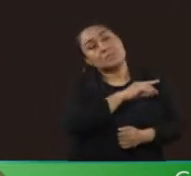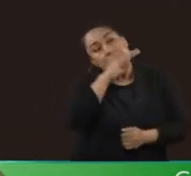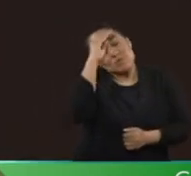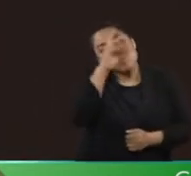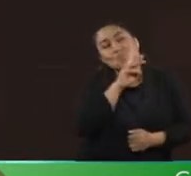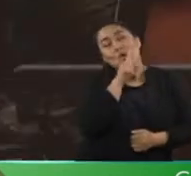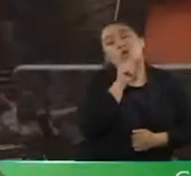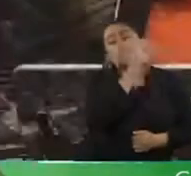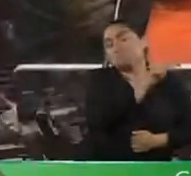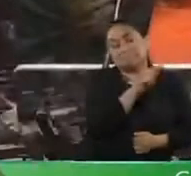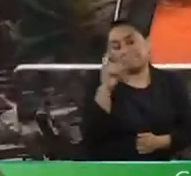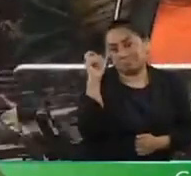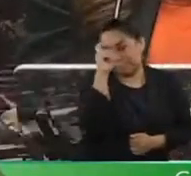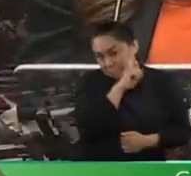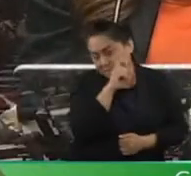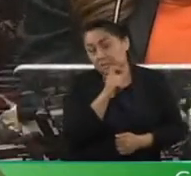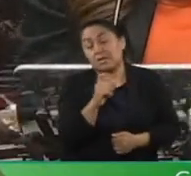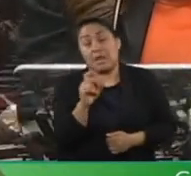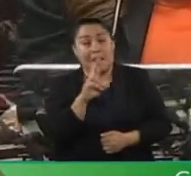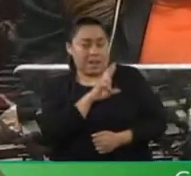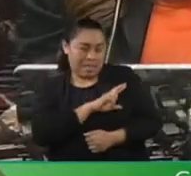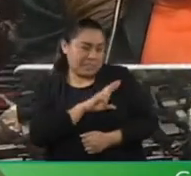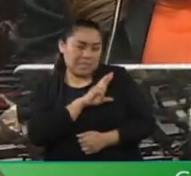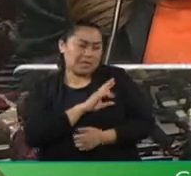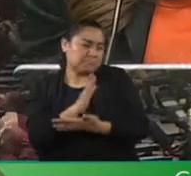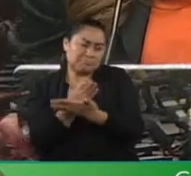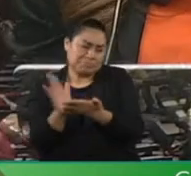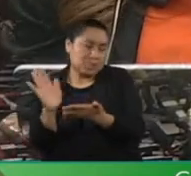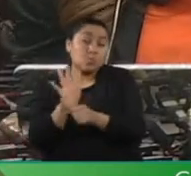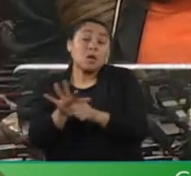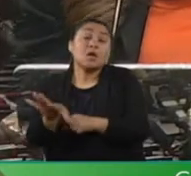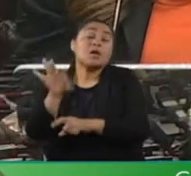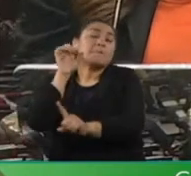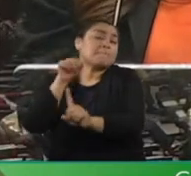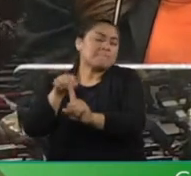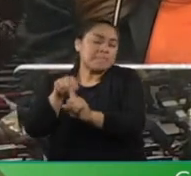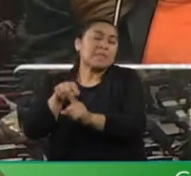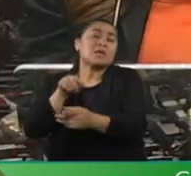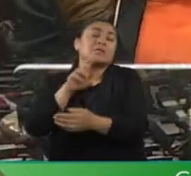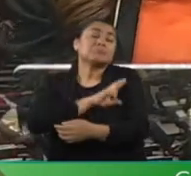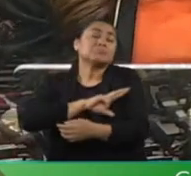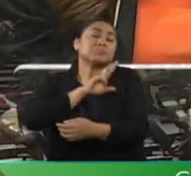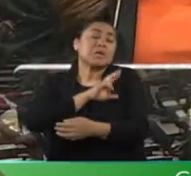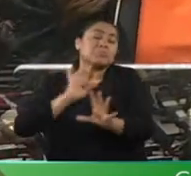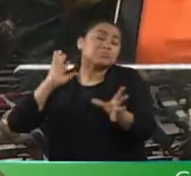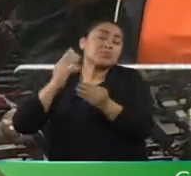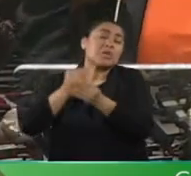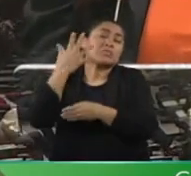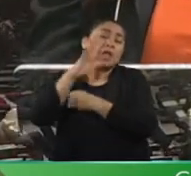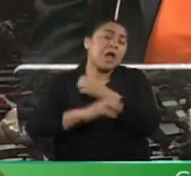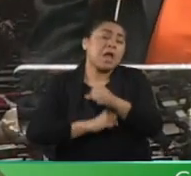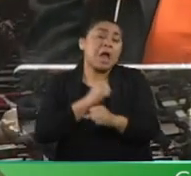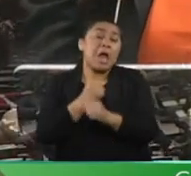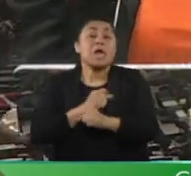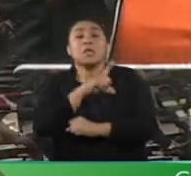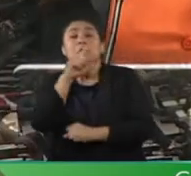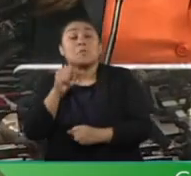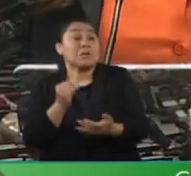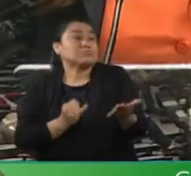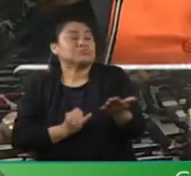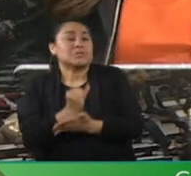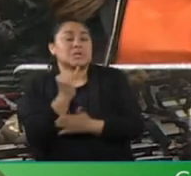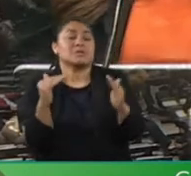intereses. Sería bueno que la renta, independientemente del lugar, pueda ir acumulando los 10 años para poder adquirir la vivienda